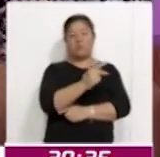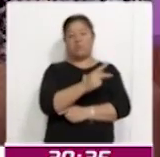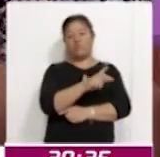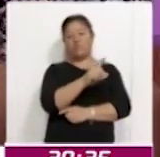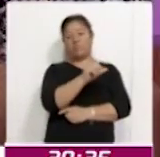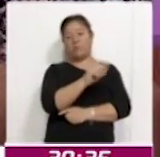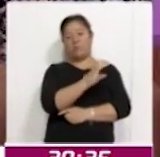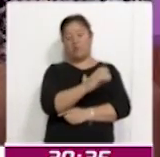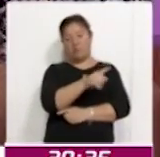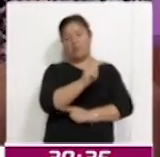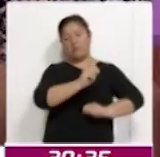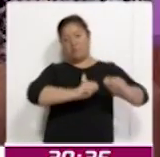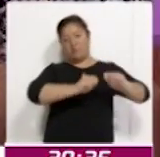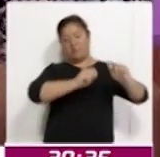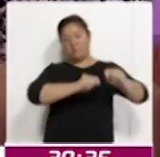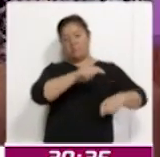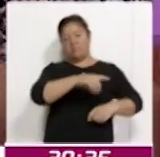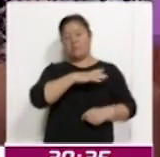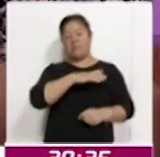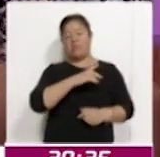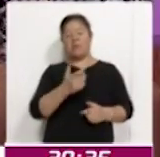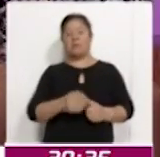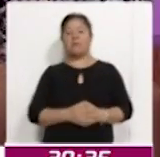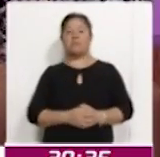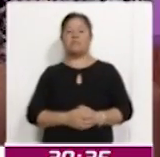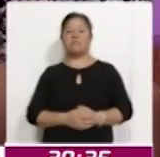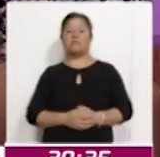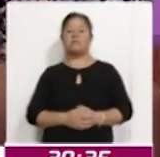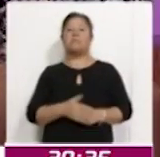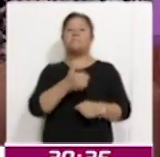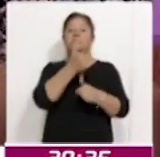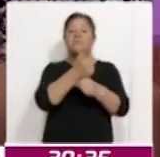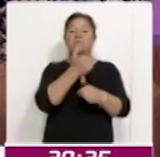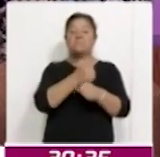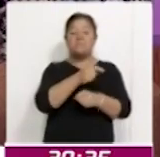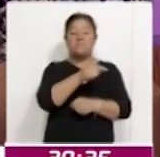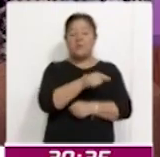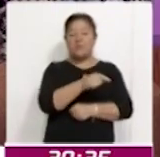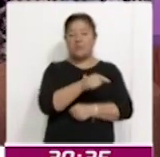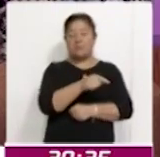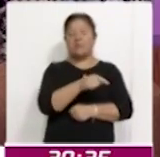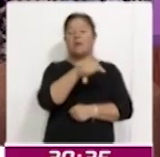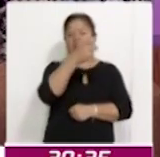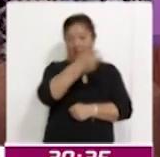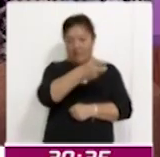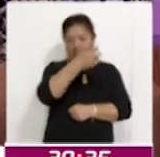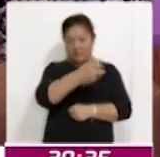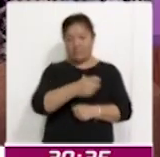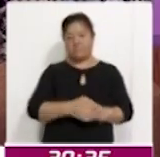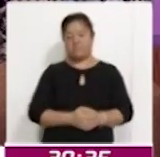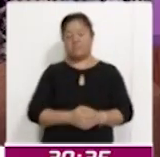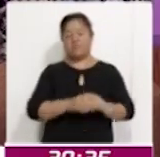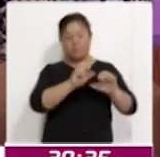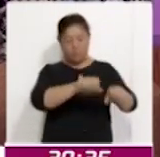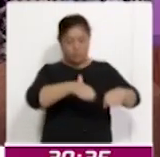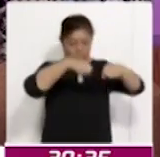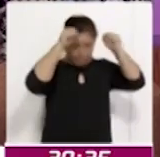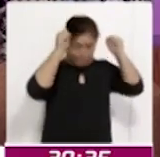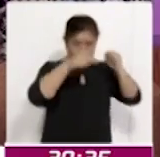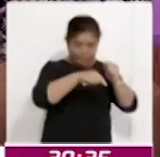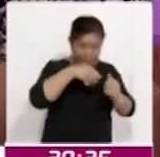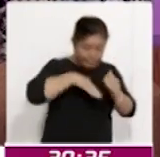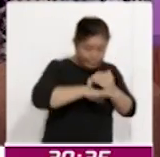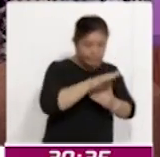del municipio de Tetla de la Solidaridad, estará instalada en la primaria rural de ahí de la comunidad. También es importante para que la